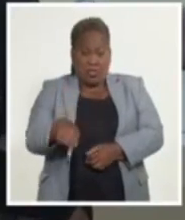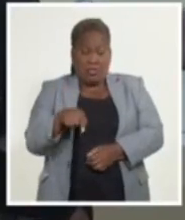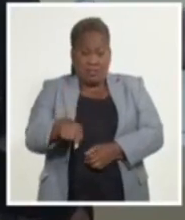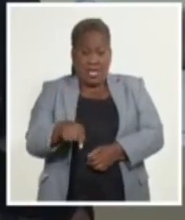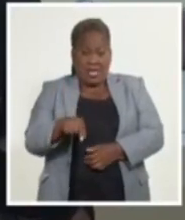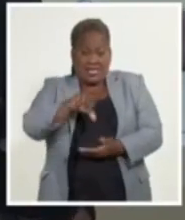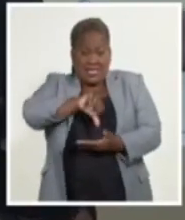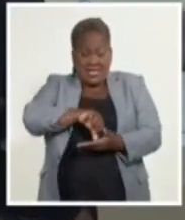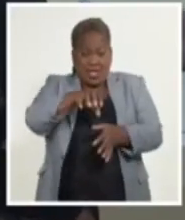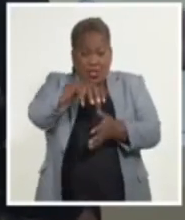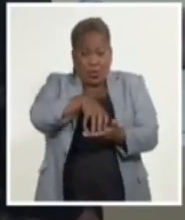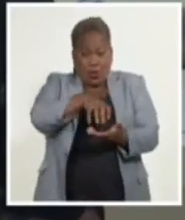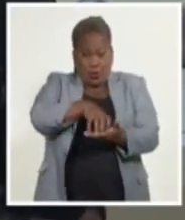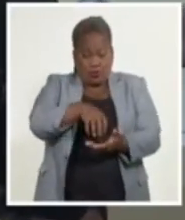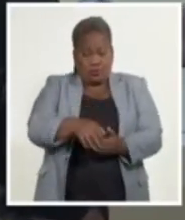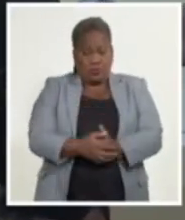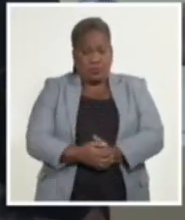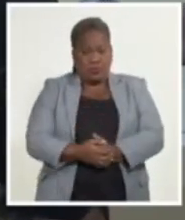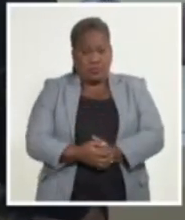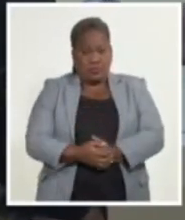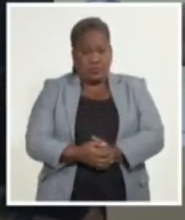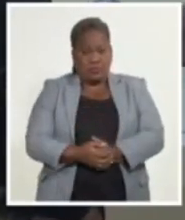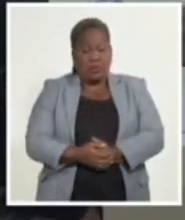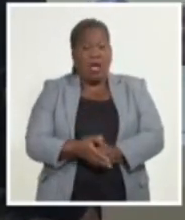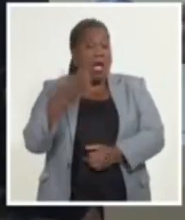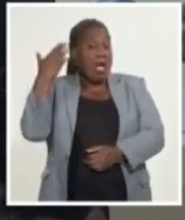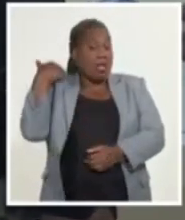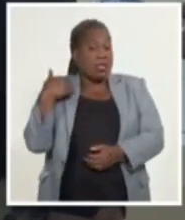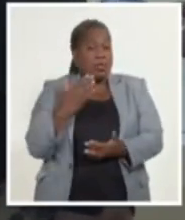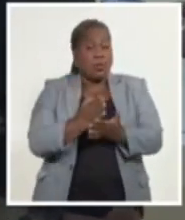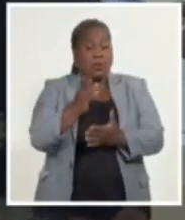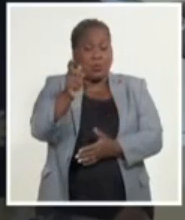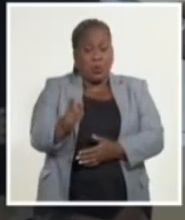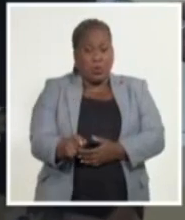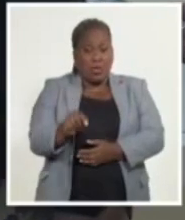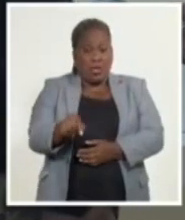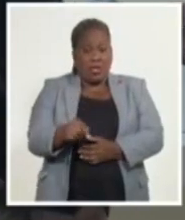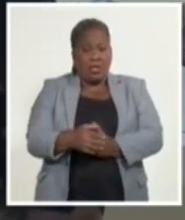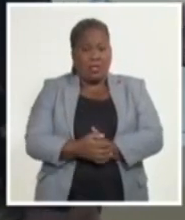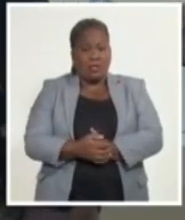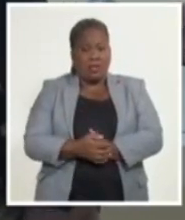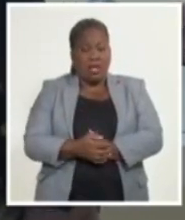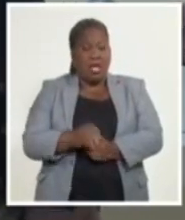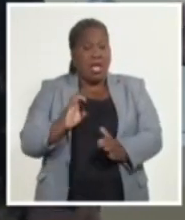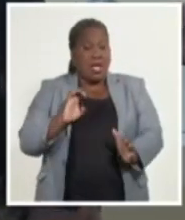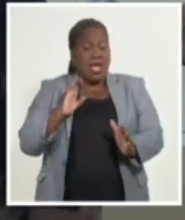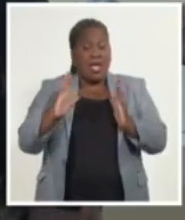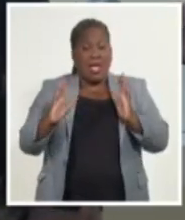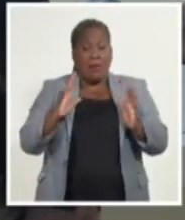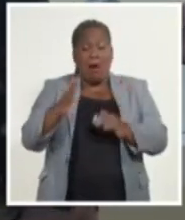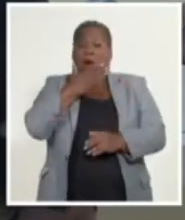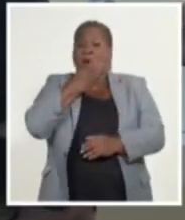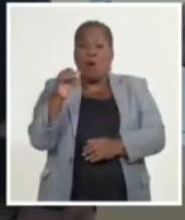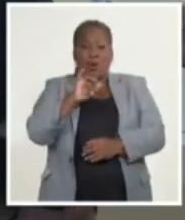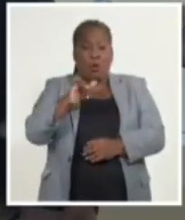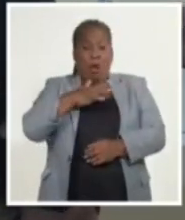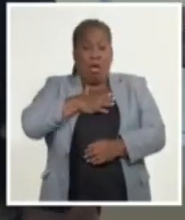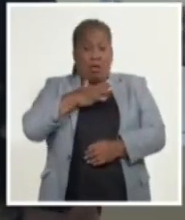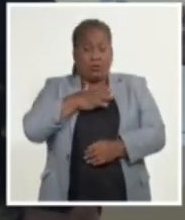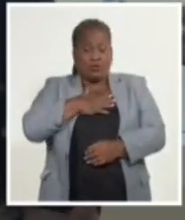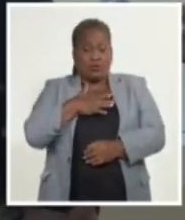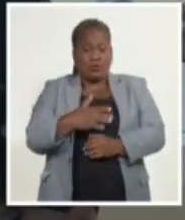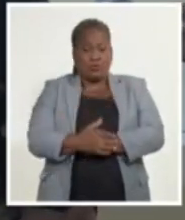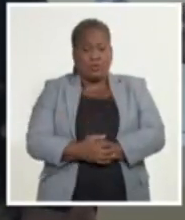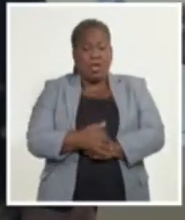dejada por los antiguos estudiantes, que en aquella época también eran jóvenes como nosotros. Me refiero